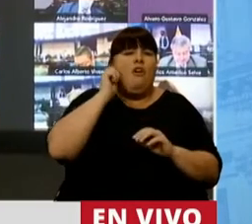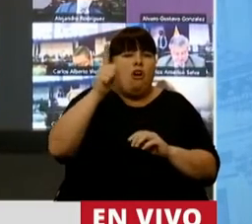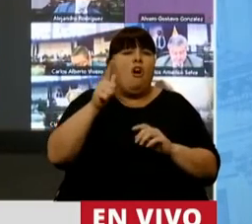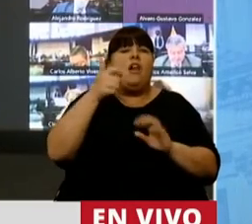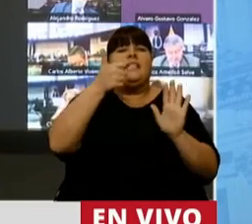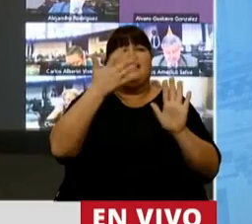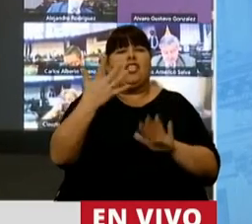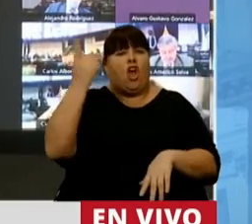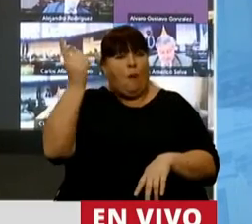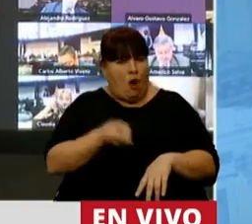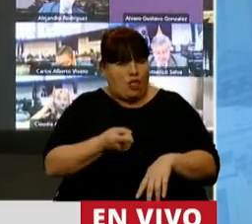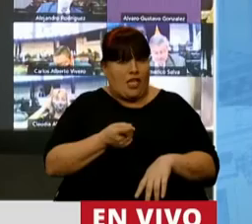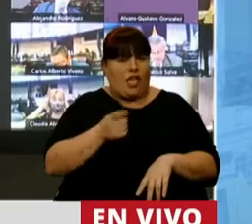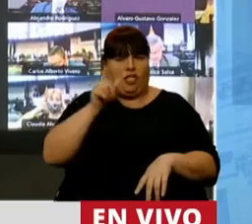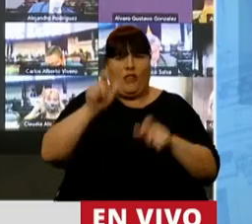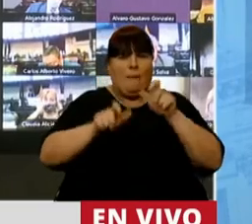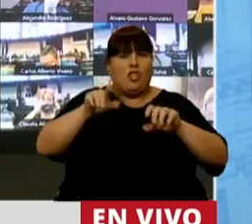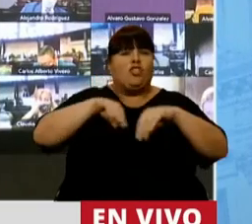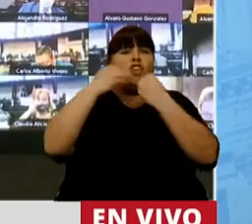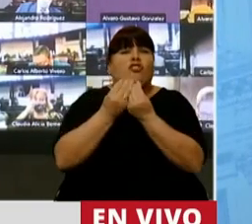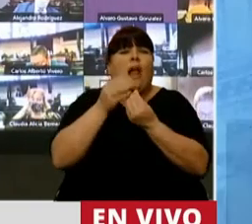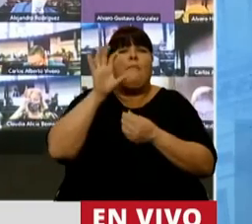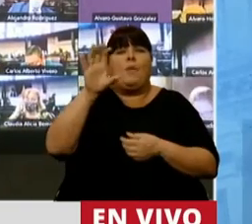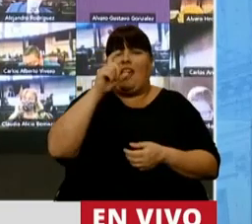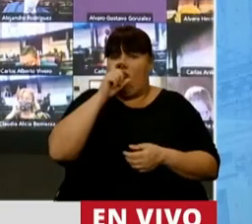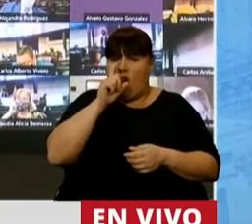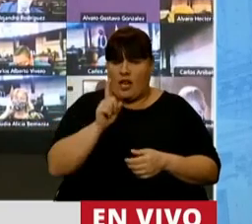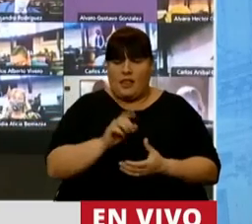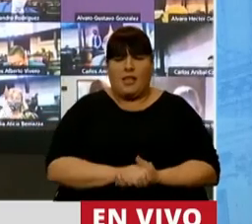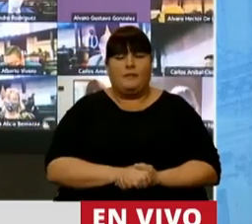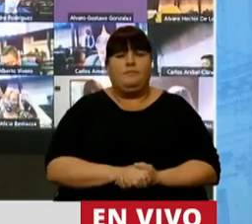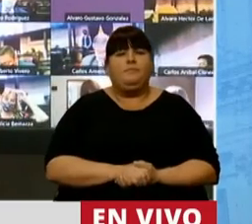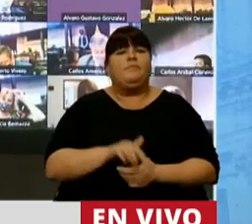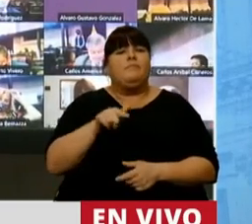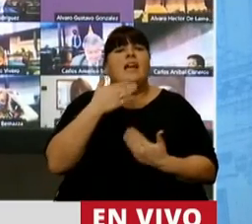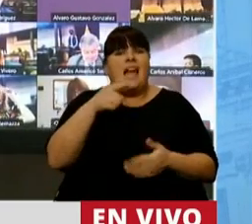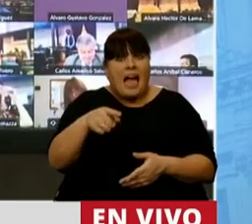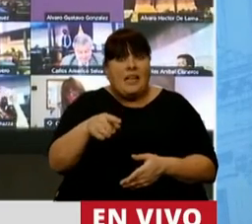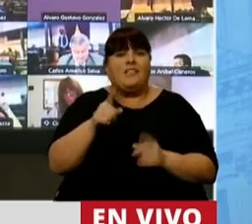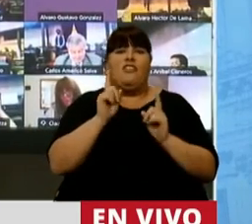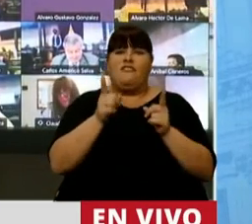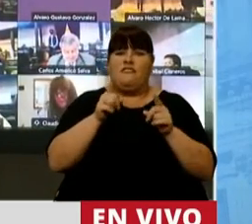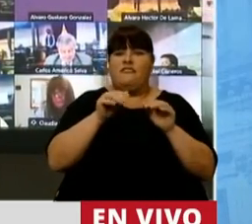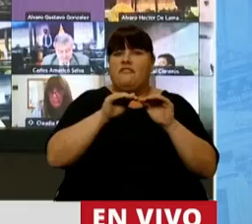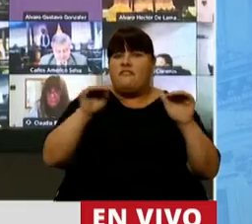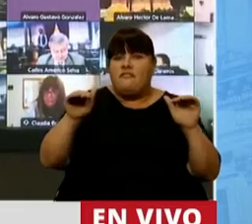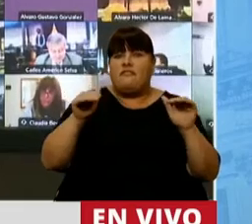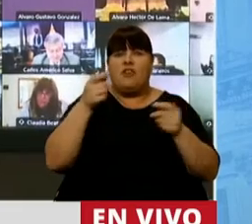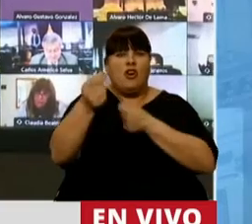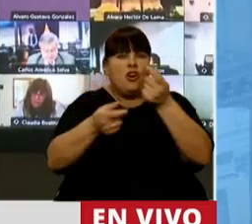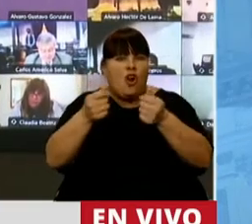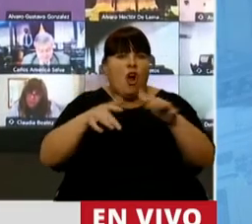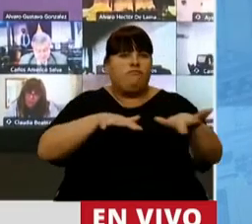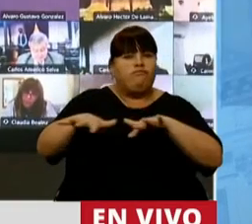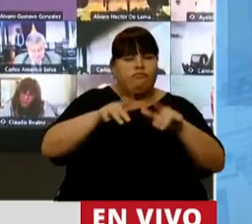65% de la población total de la provincia de Corrientes. Esto hizo que se mantenga los niveles de consumo